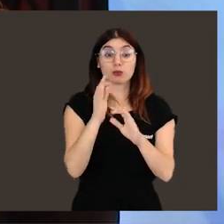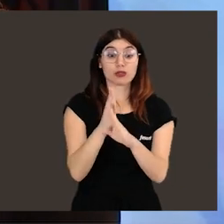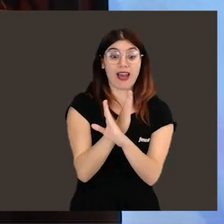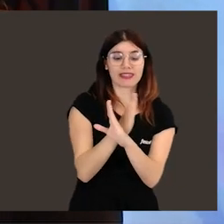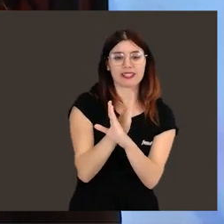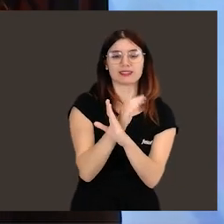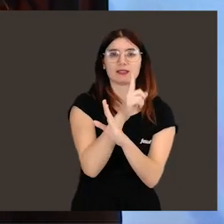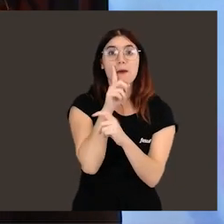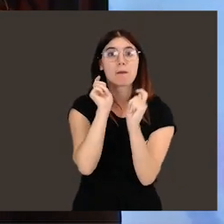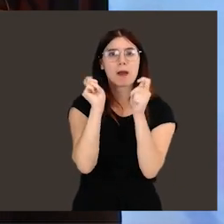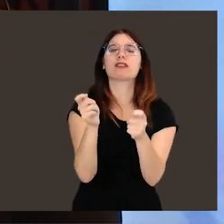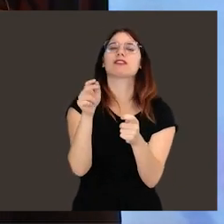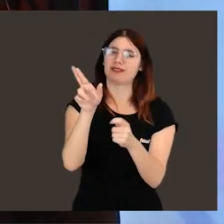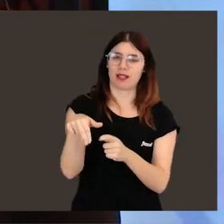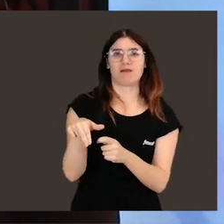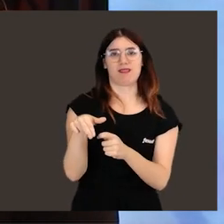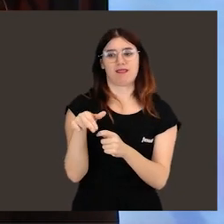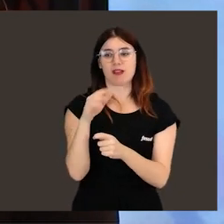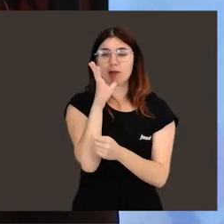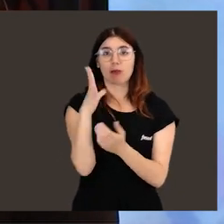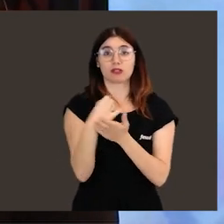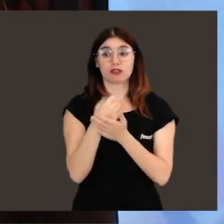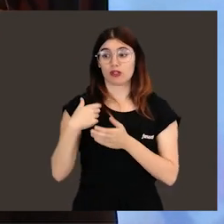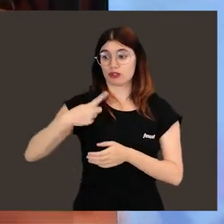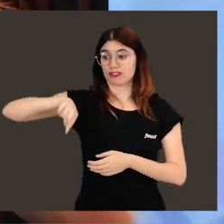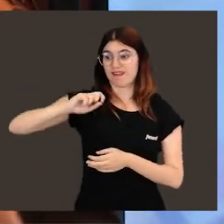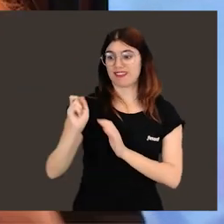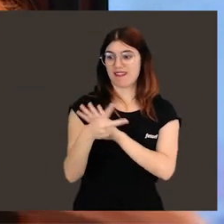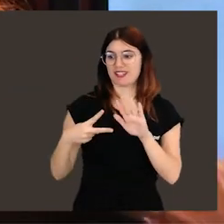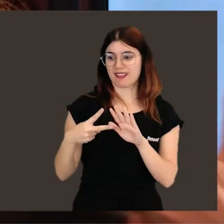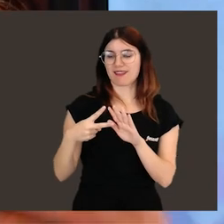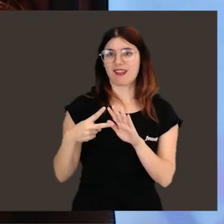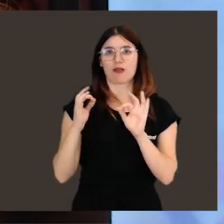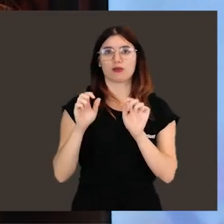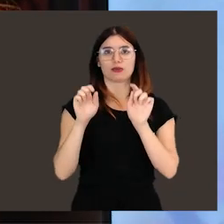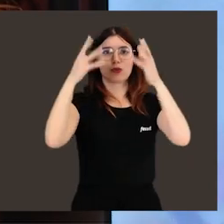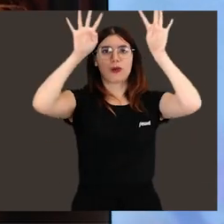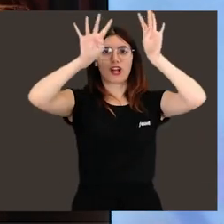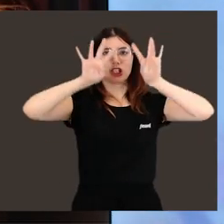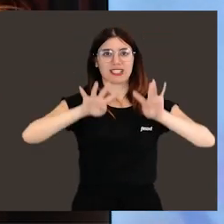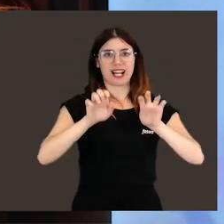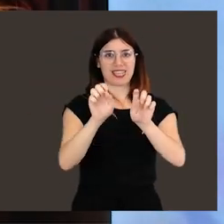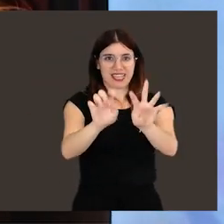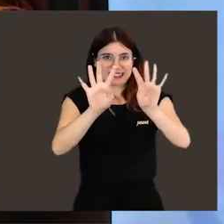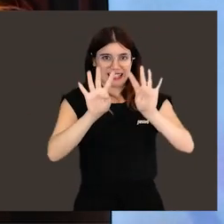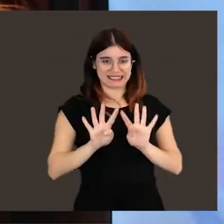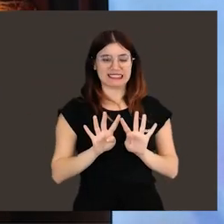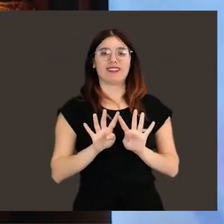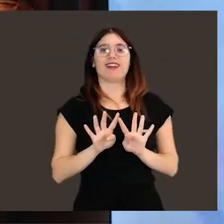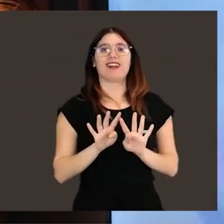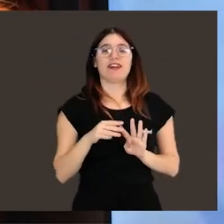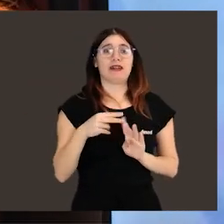y justo antes del nombramiento también fue un... Estábamos todos los astronautas, los de 17, detrás de una cortina.